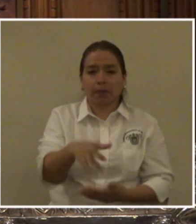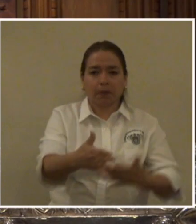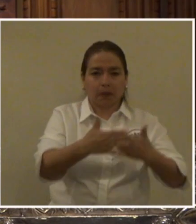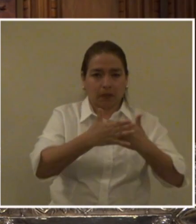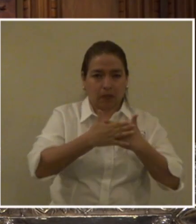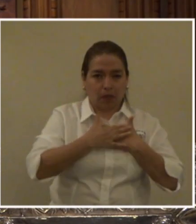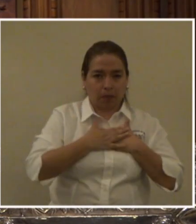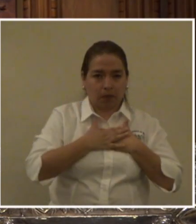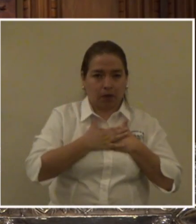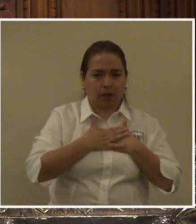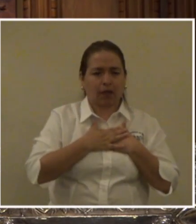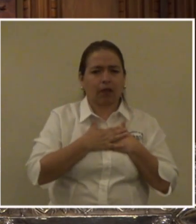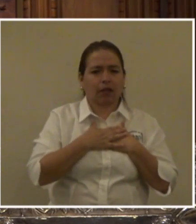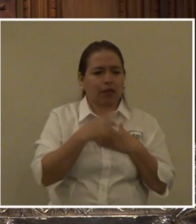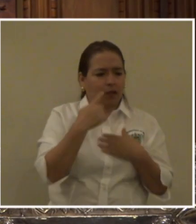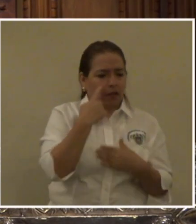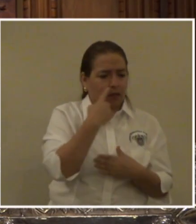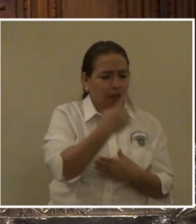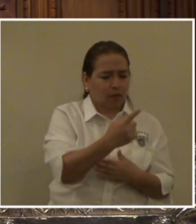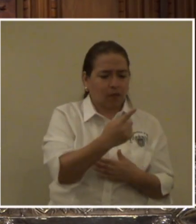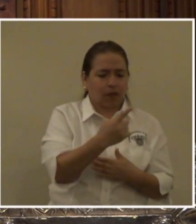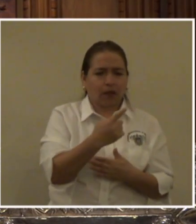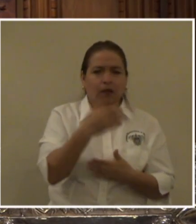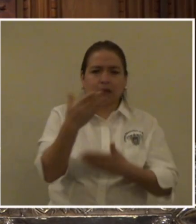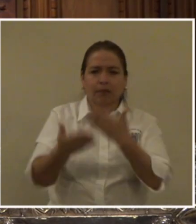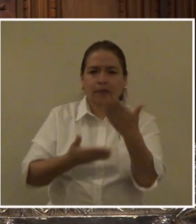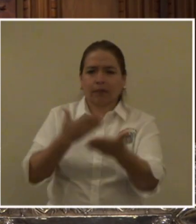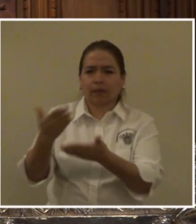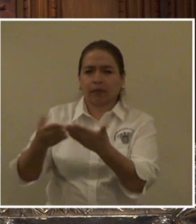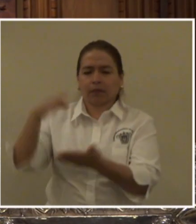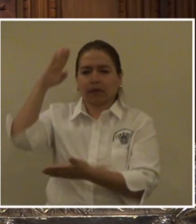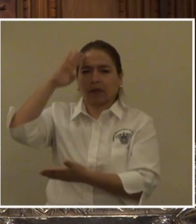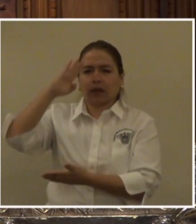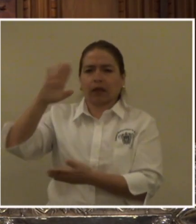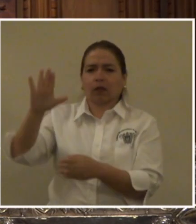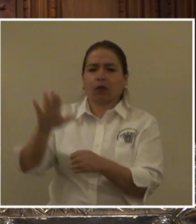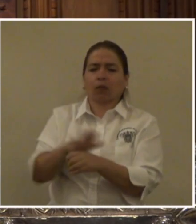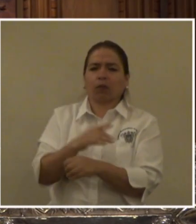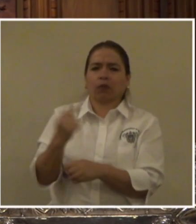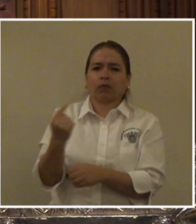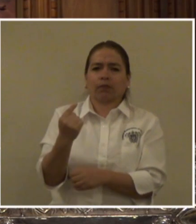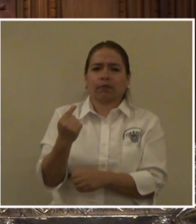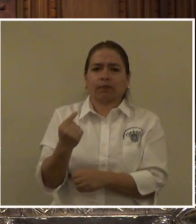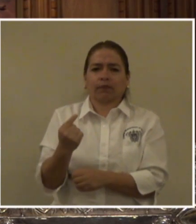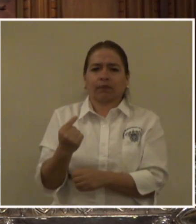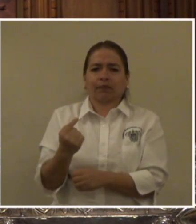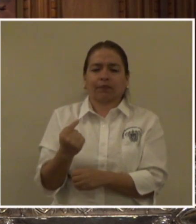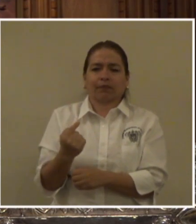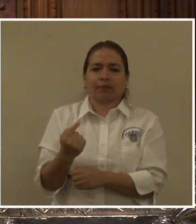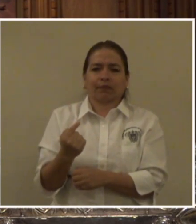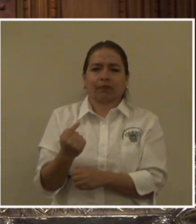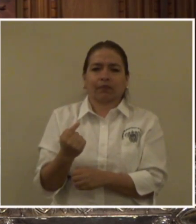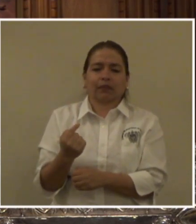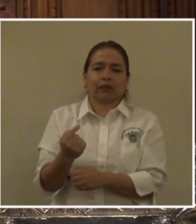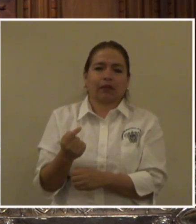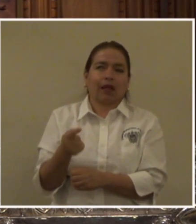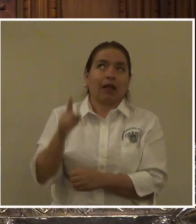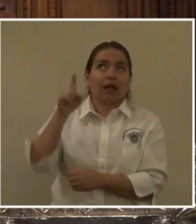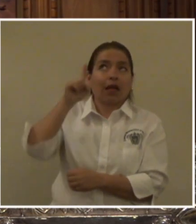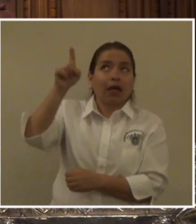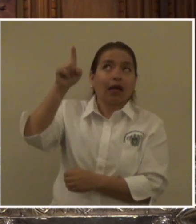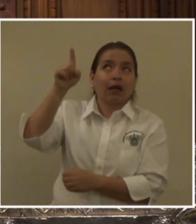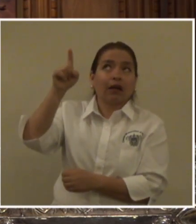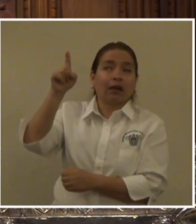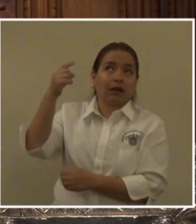tiempo de identificarnos con el Señor, porque si algo nos ha encargado el Señor